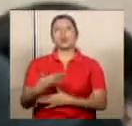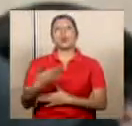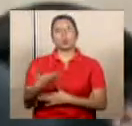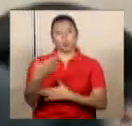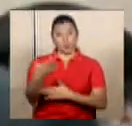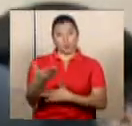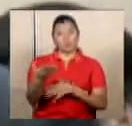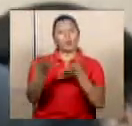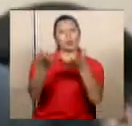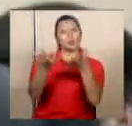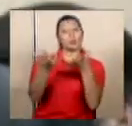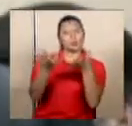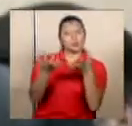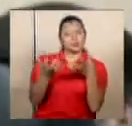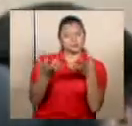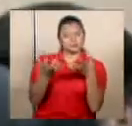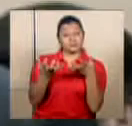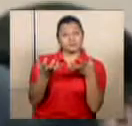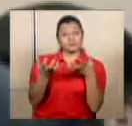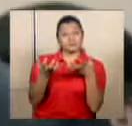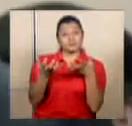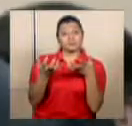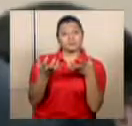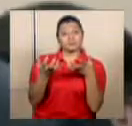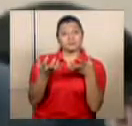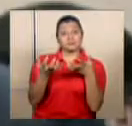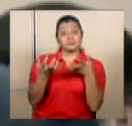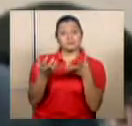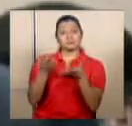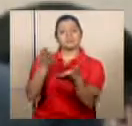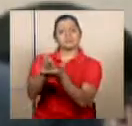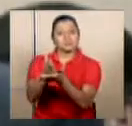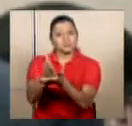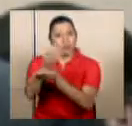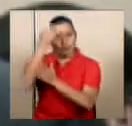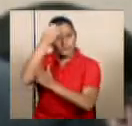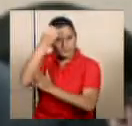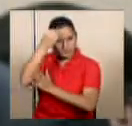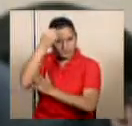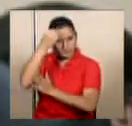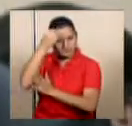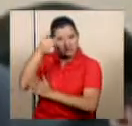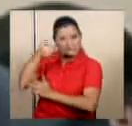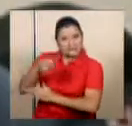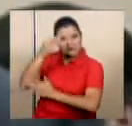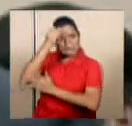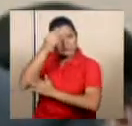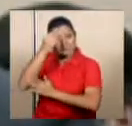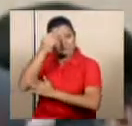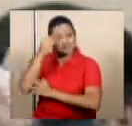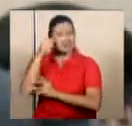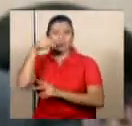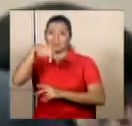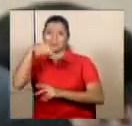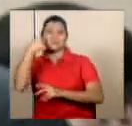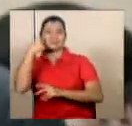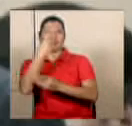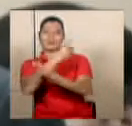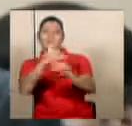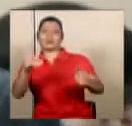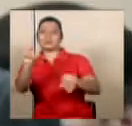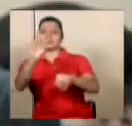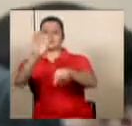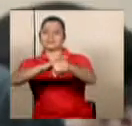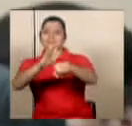se quieren imponer criterios la democracia se los trae abajo